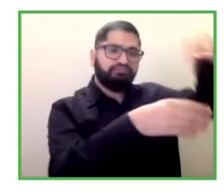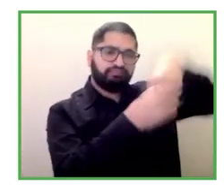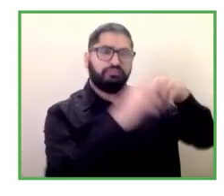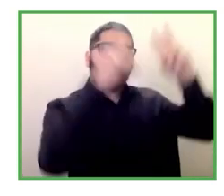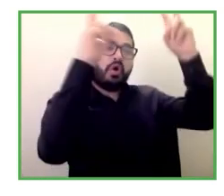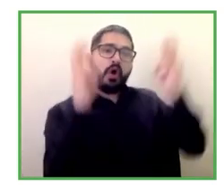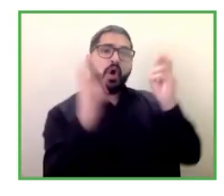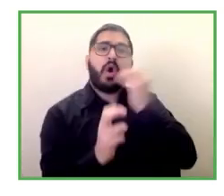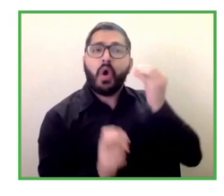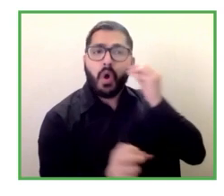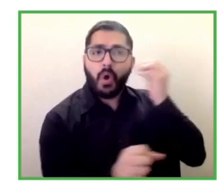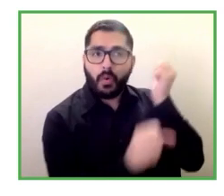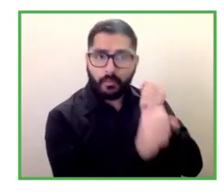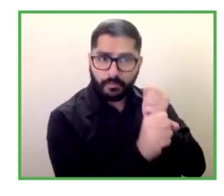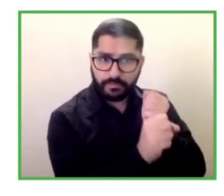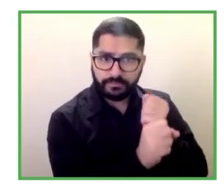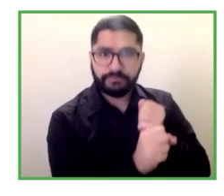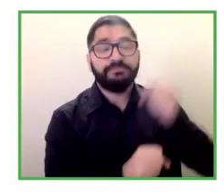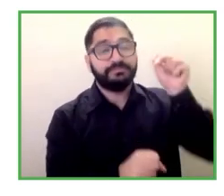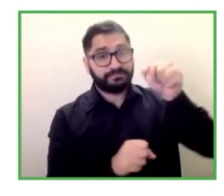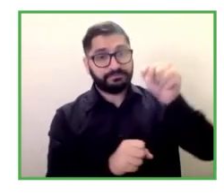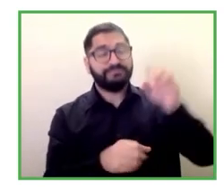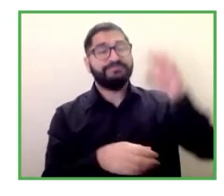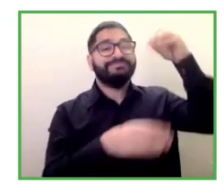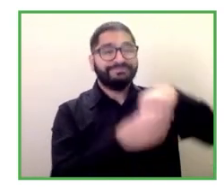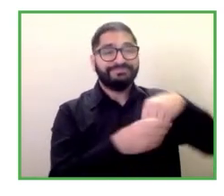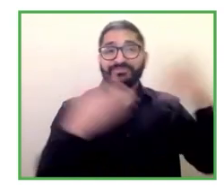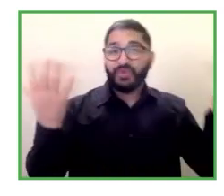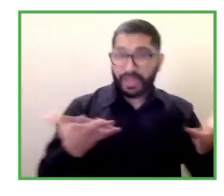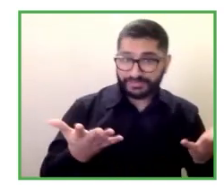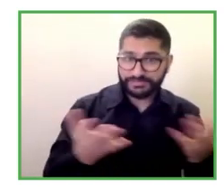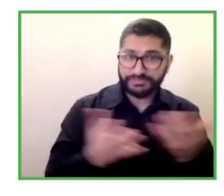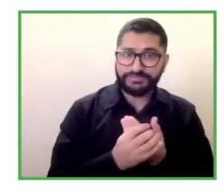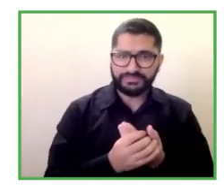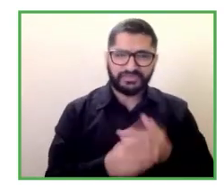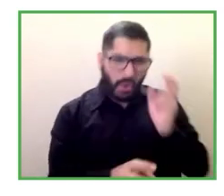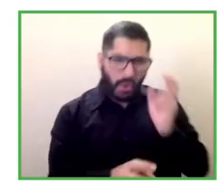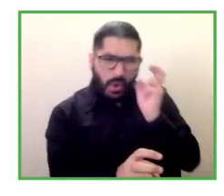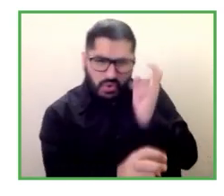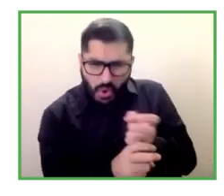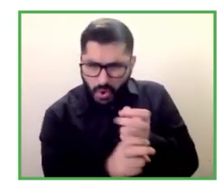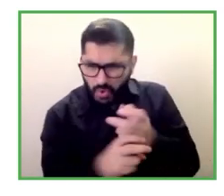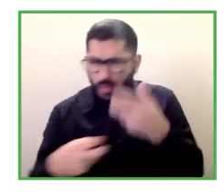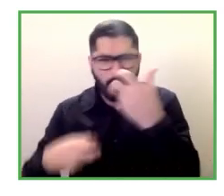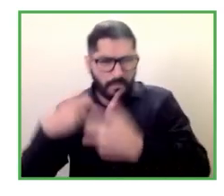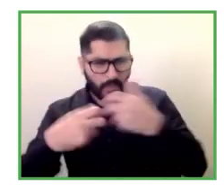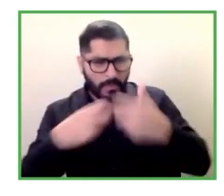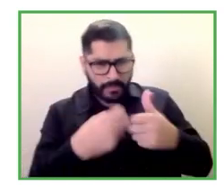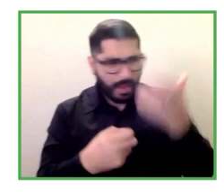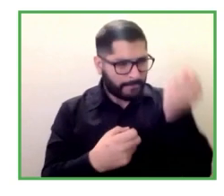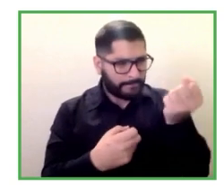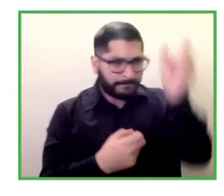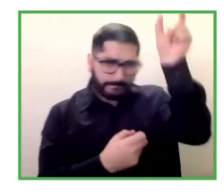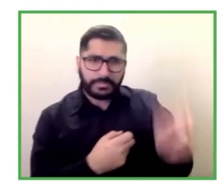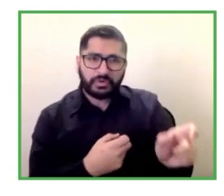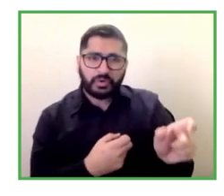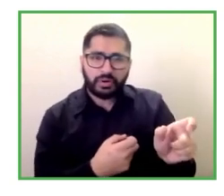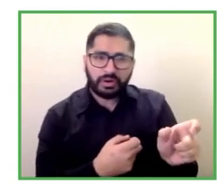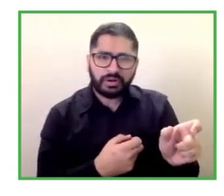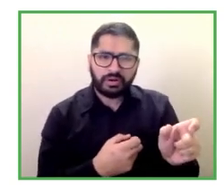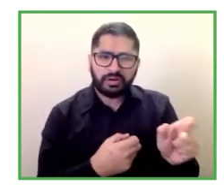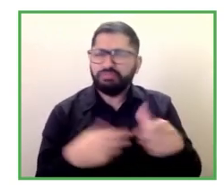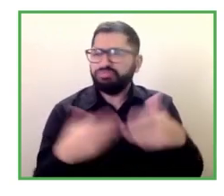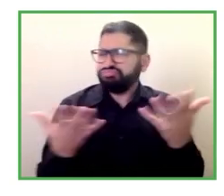estado o de discapacidad esto se trata de mantener a las personas dentro del mundo laboral y su participación en el mundo laboral